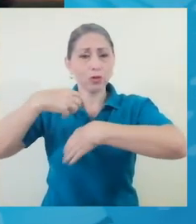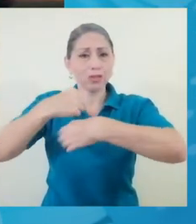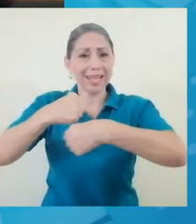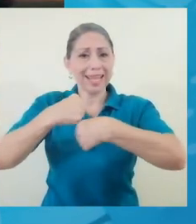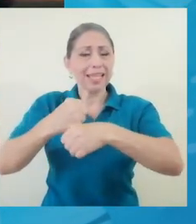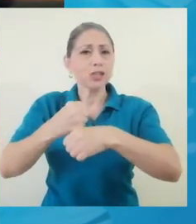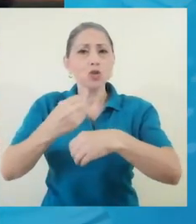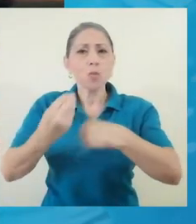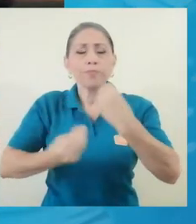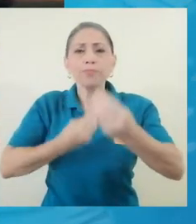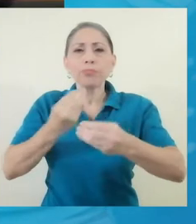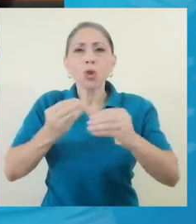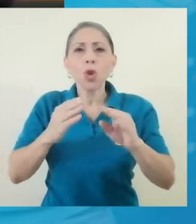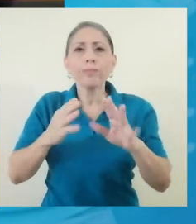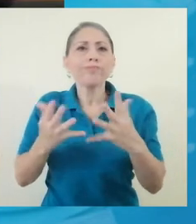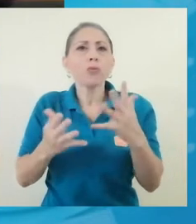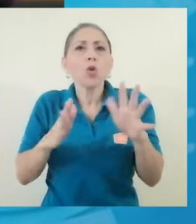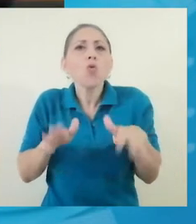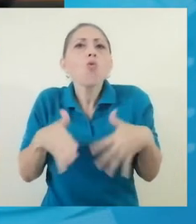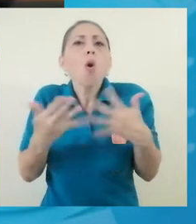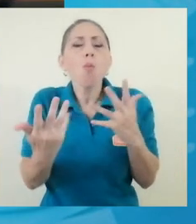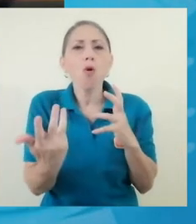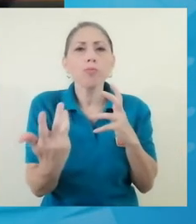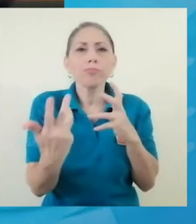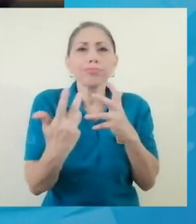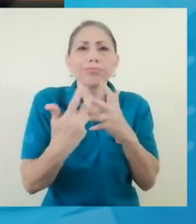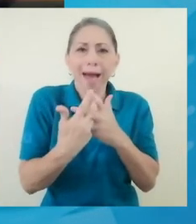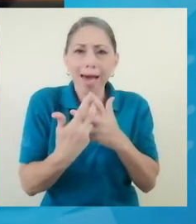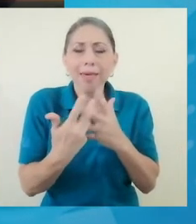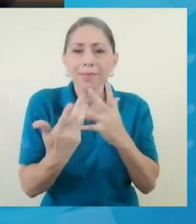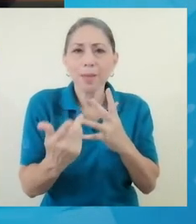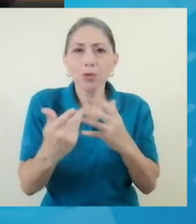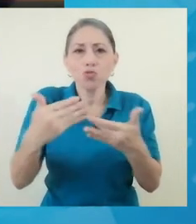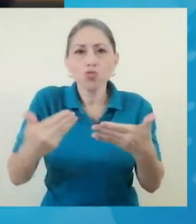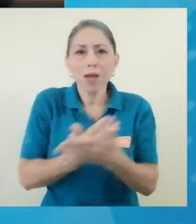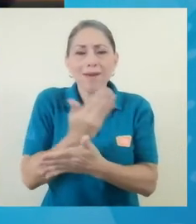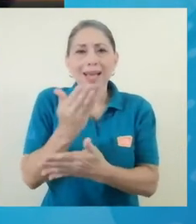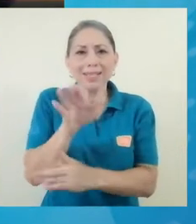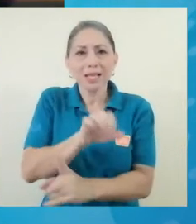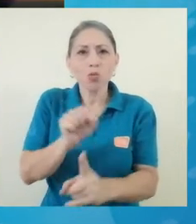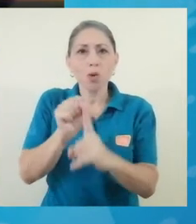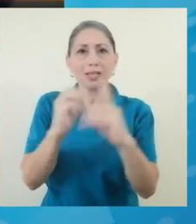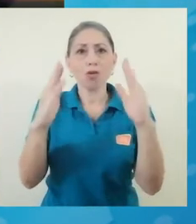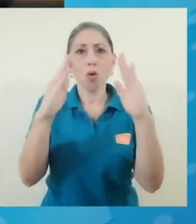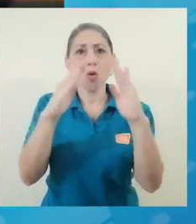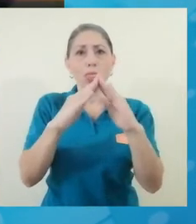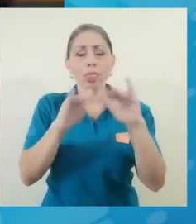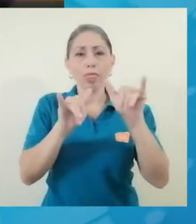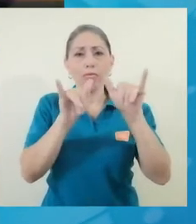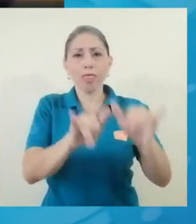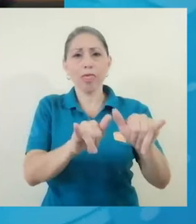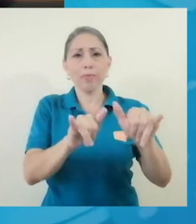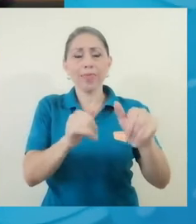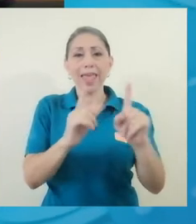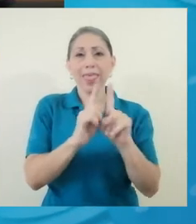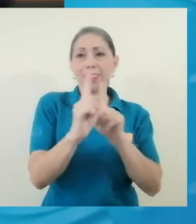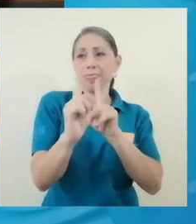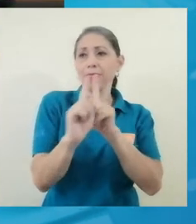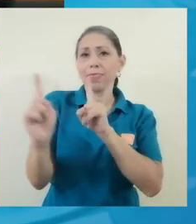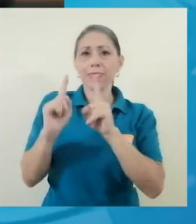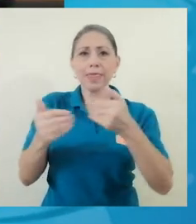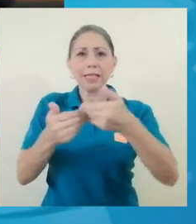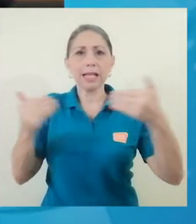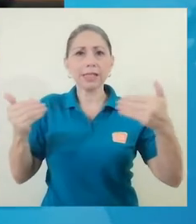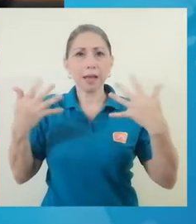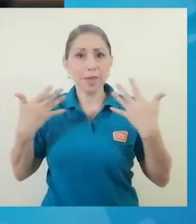cómo adaptarnos a esta nueva situación de aislamiento y distanciamiento físico, sino